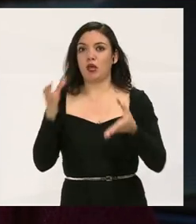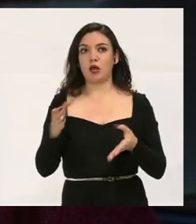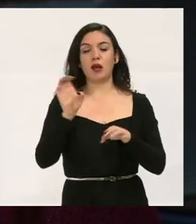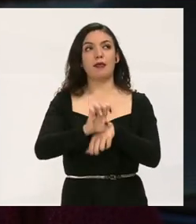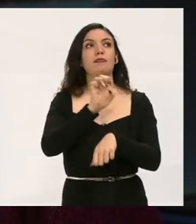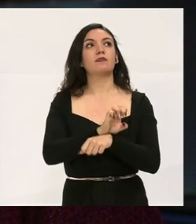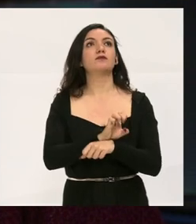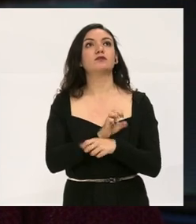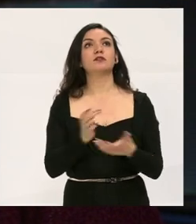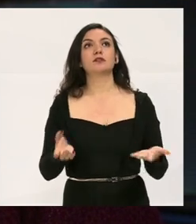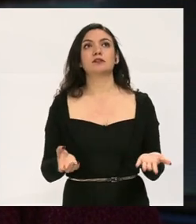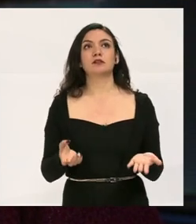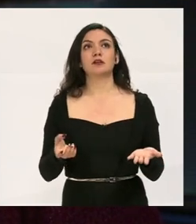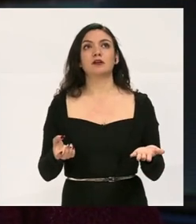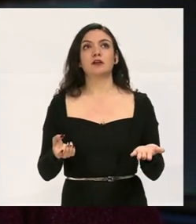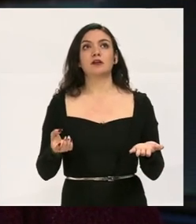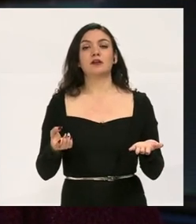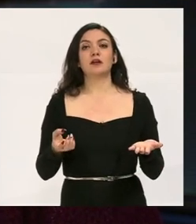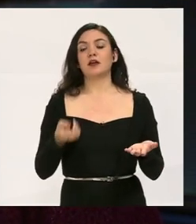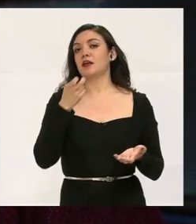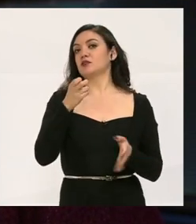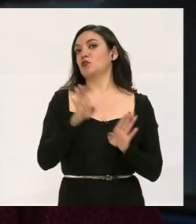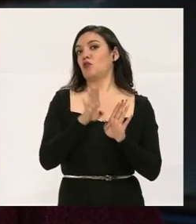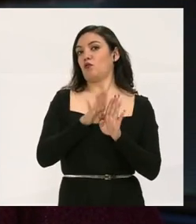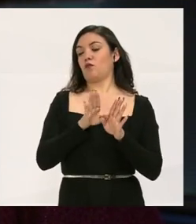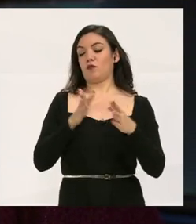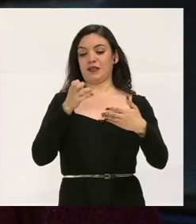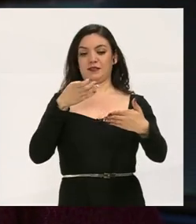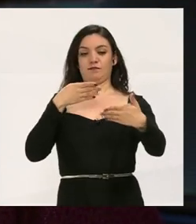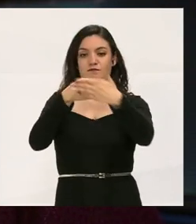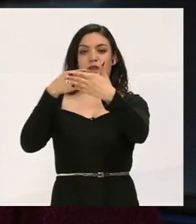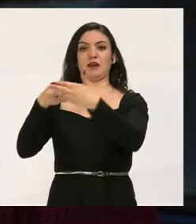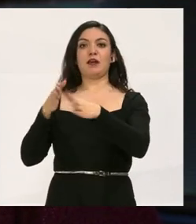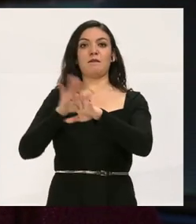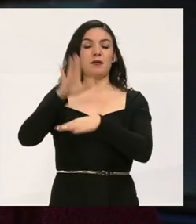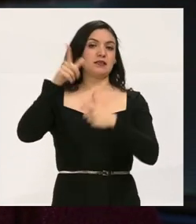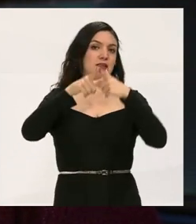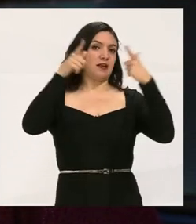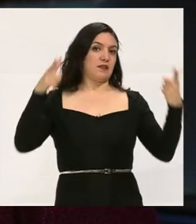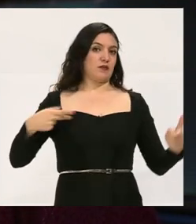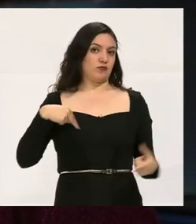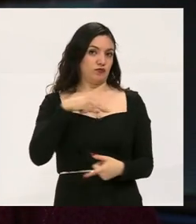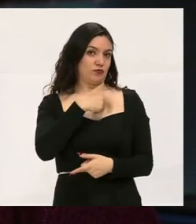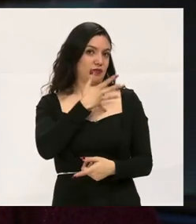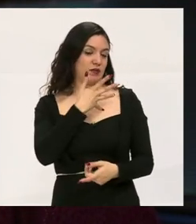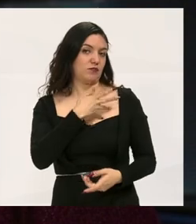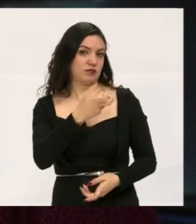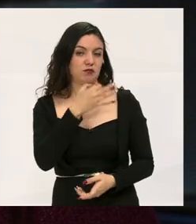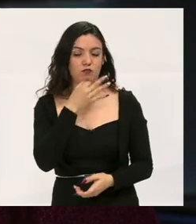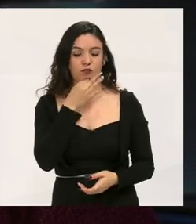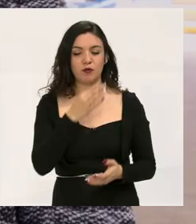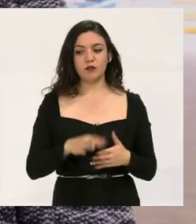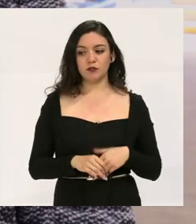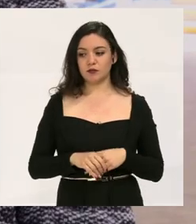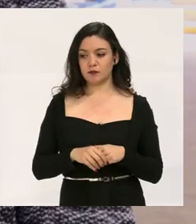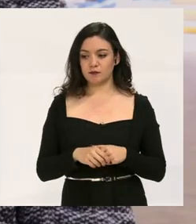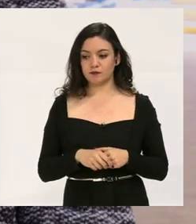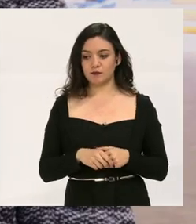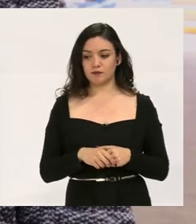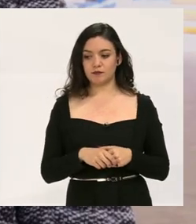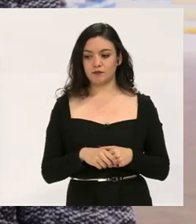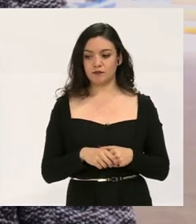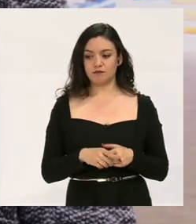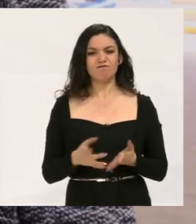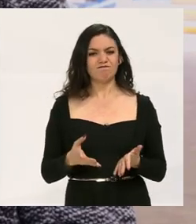comunicarnos. Entonces, pues esa es como que la barrera más grande que hemos tenido hasta el momento. De